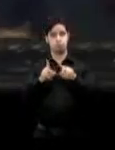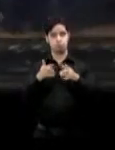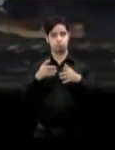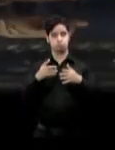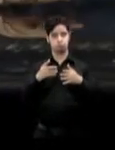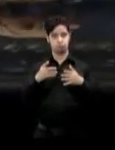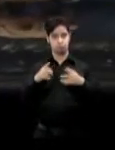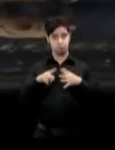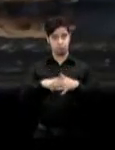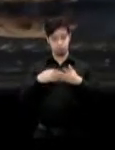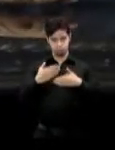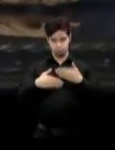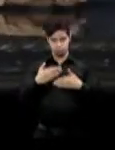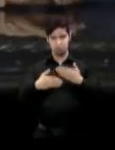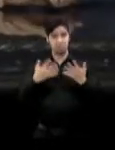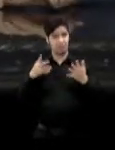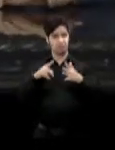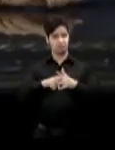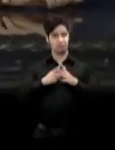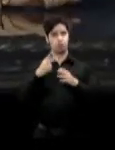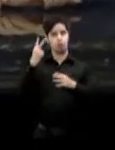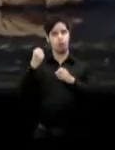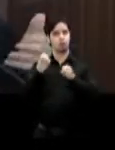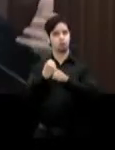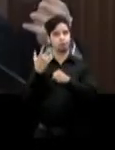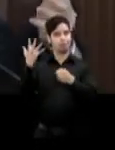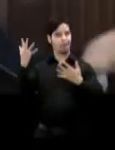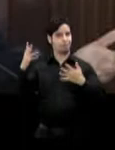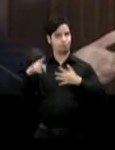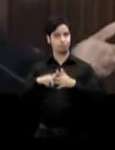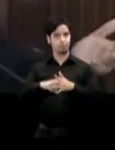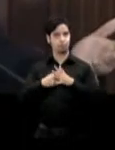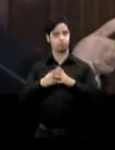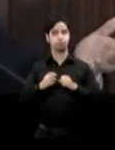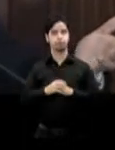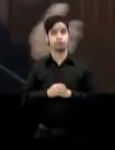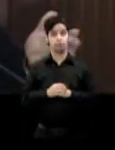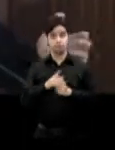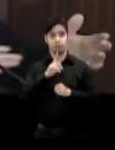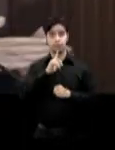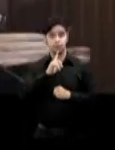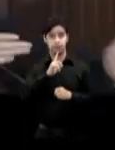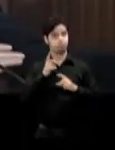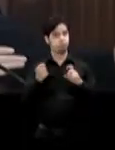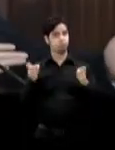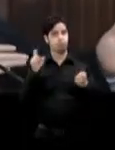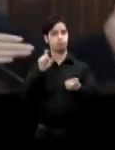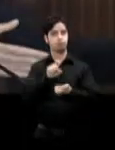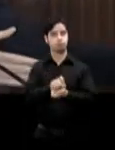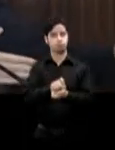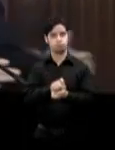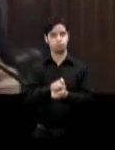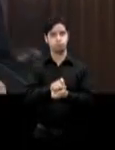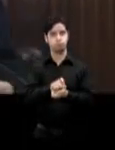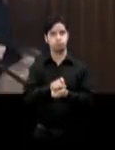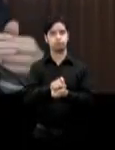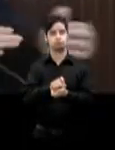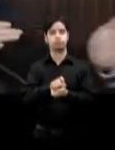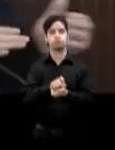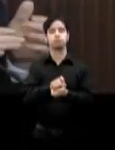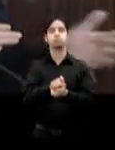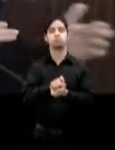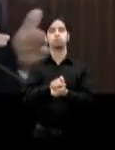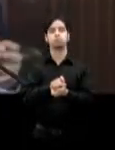que comenzó hace unos dos años. La realidad en la región cambió sobre todo cuando comienza el día de